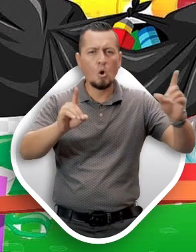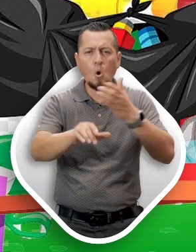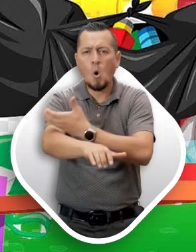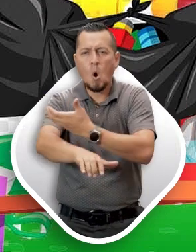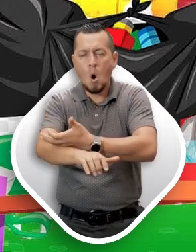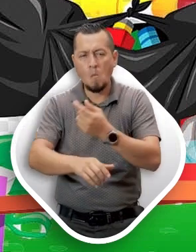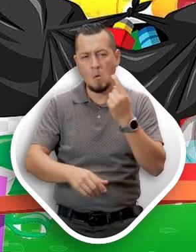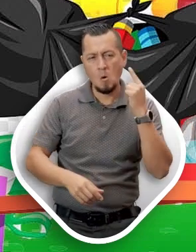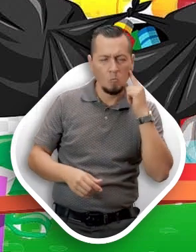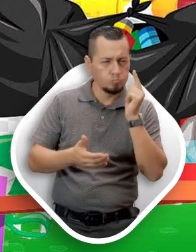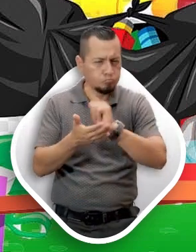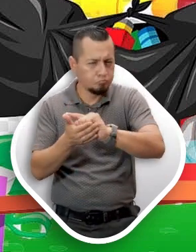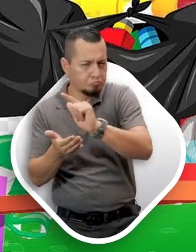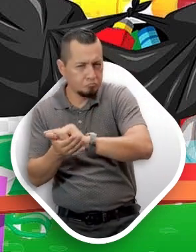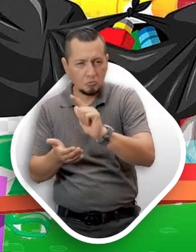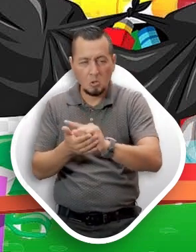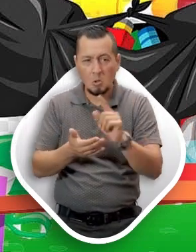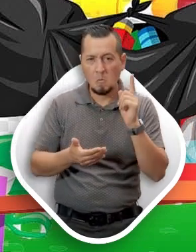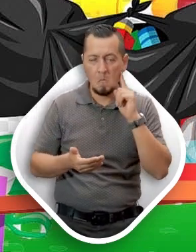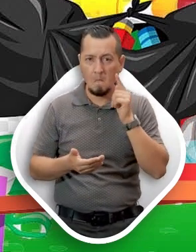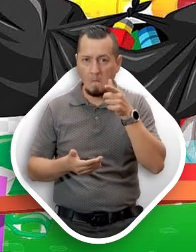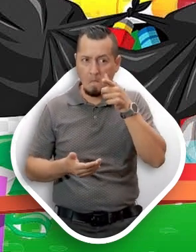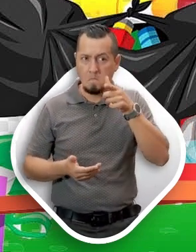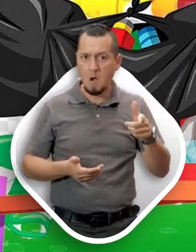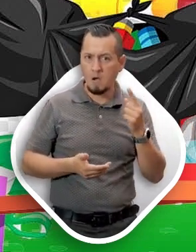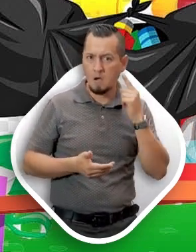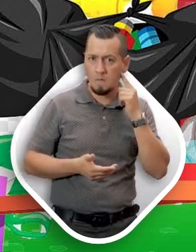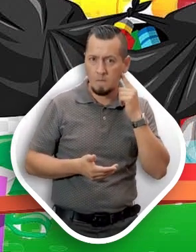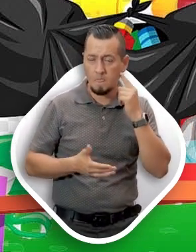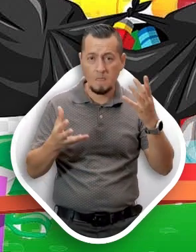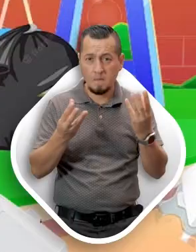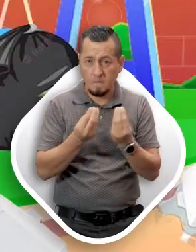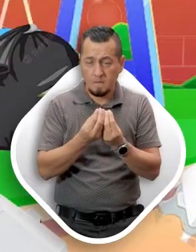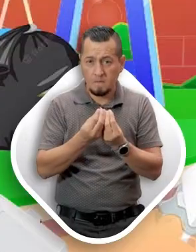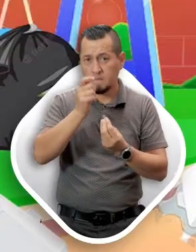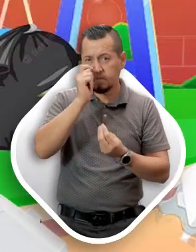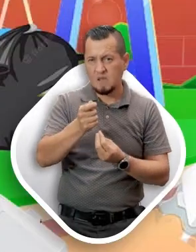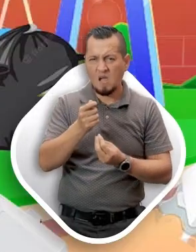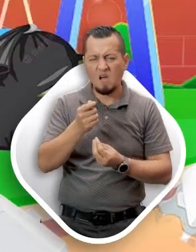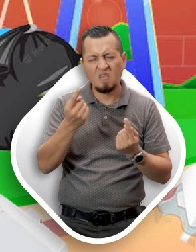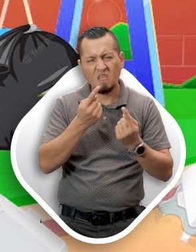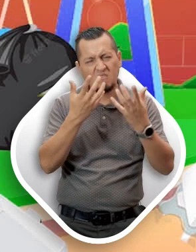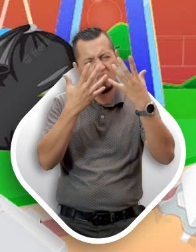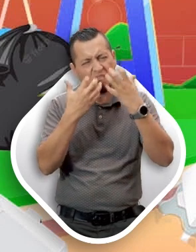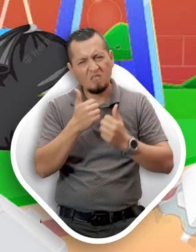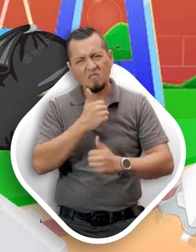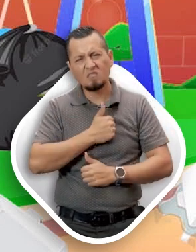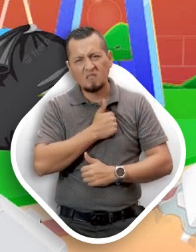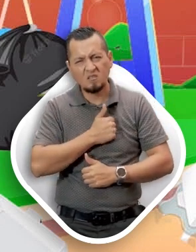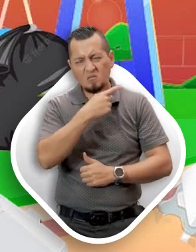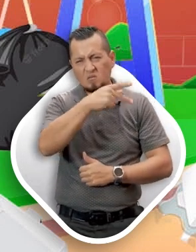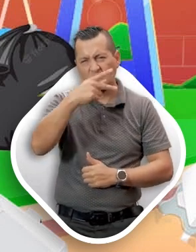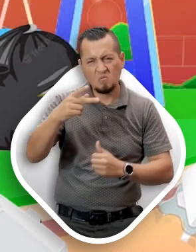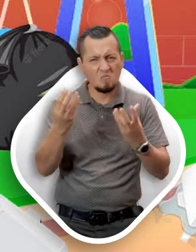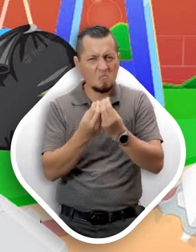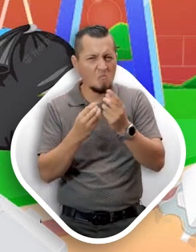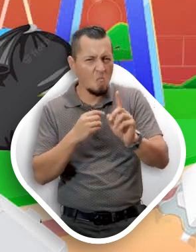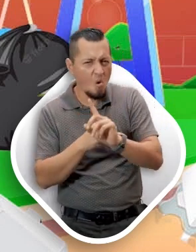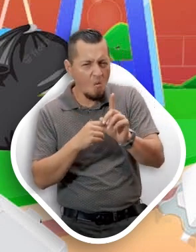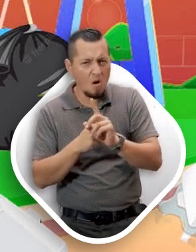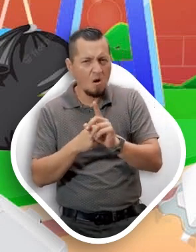cerca de dos compañeros y alcanzó a escuchar que uno dijo, ¡Qué triste que quienes ocasionaron esto